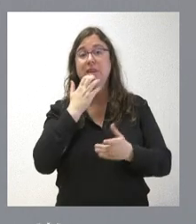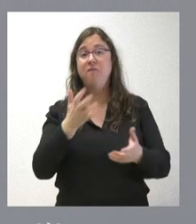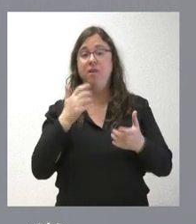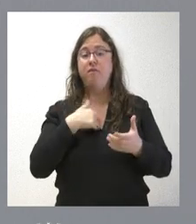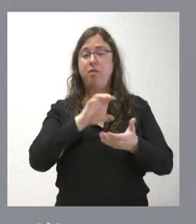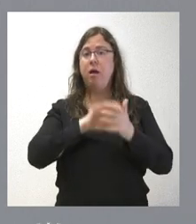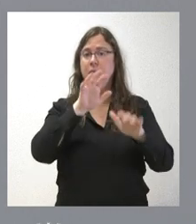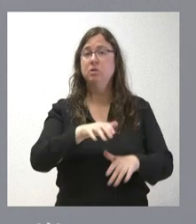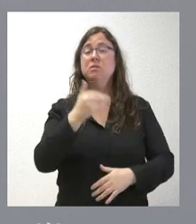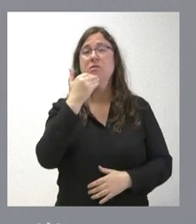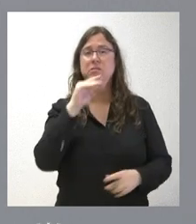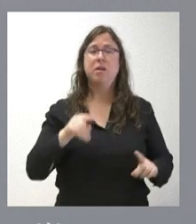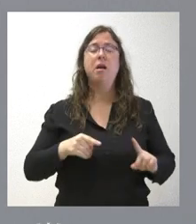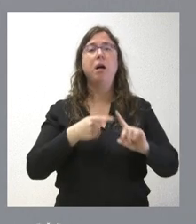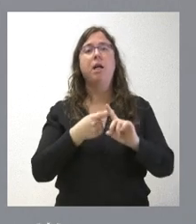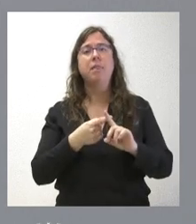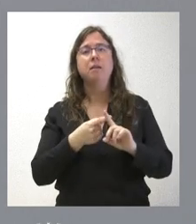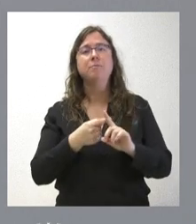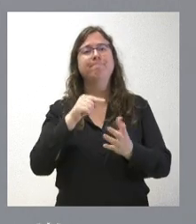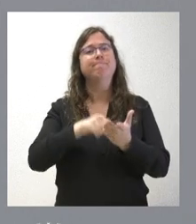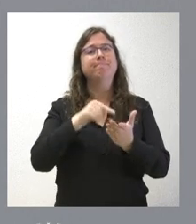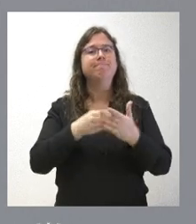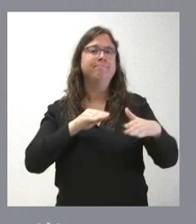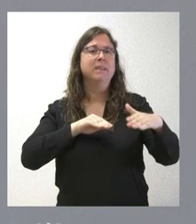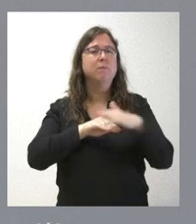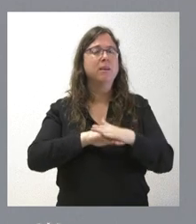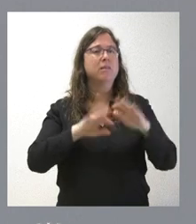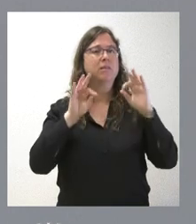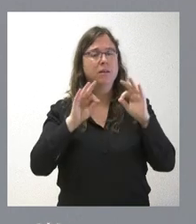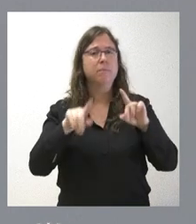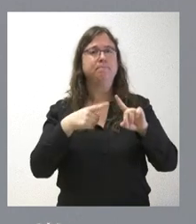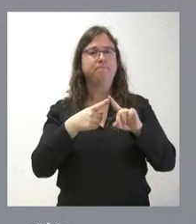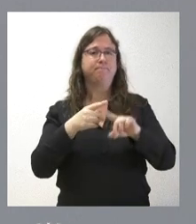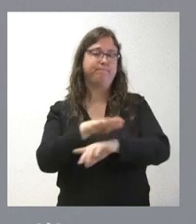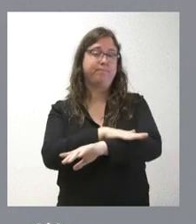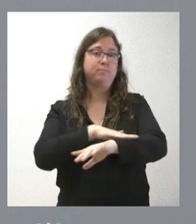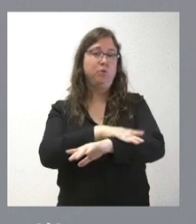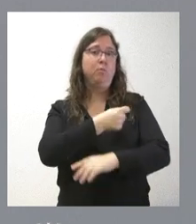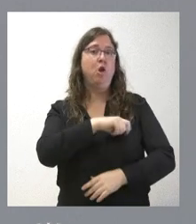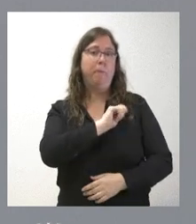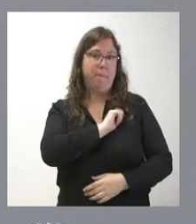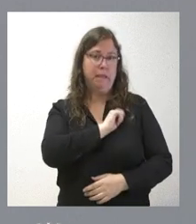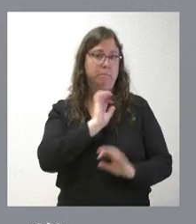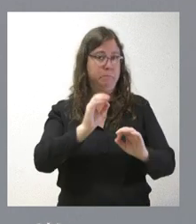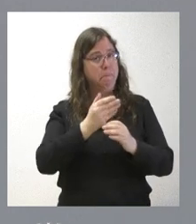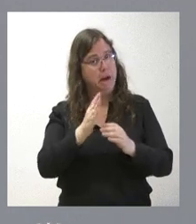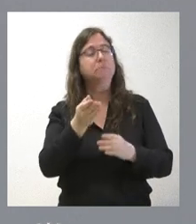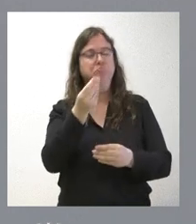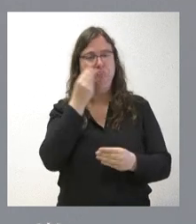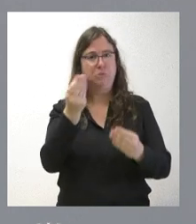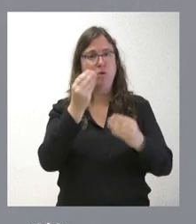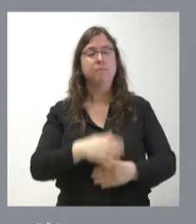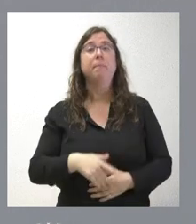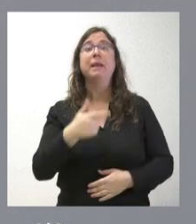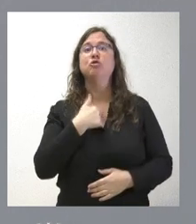Y en este caso, sí, encima, exige una inversión en nuestra comunidad, tomando parte del Gobierno de España. Sí que es verdad que nosotros venimos reclamando